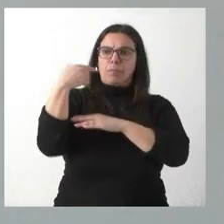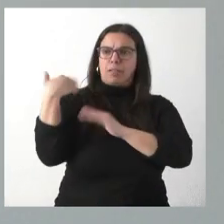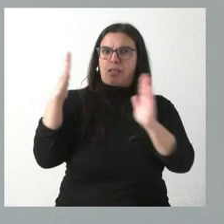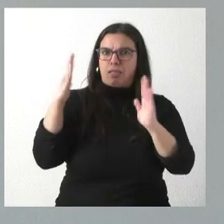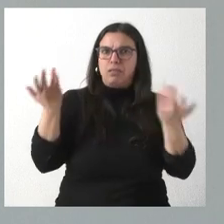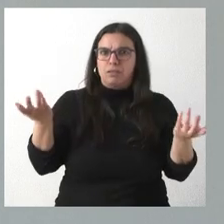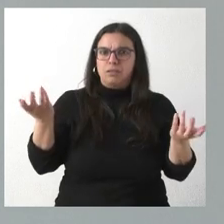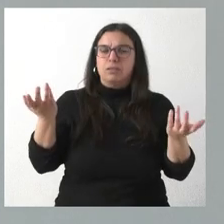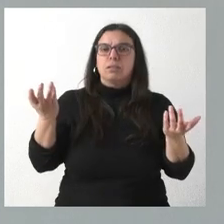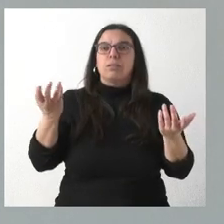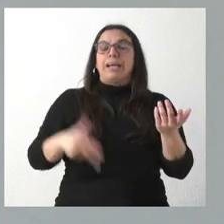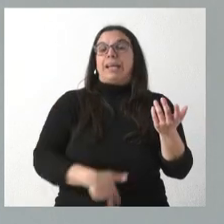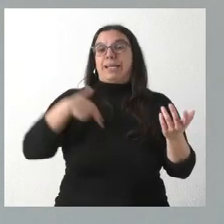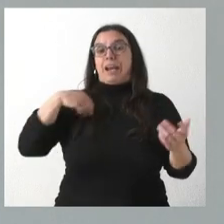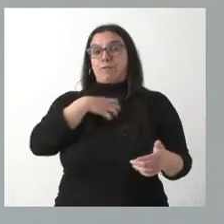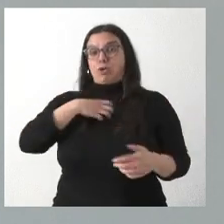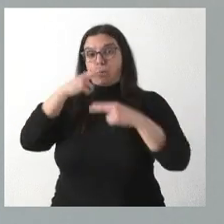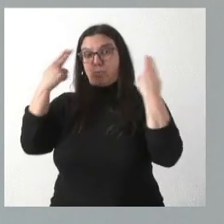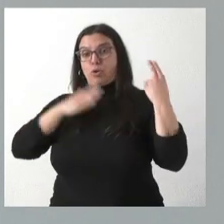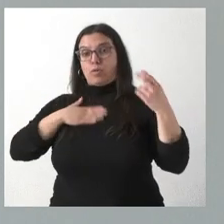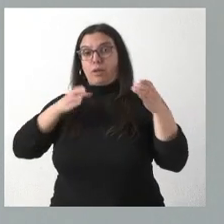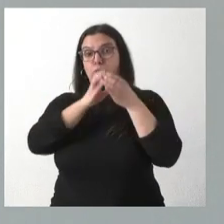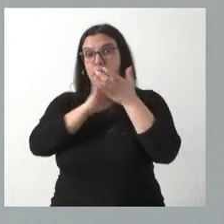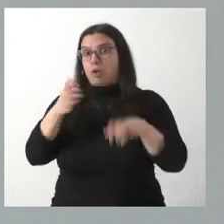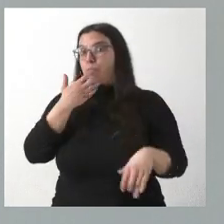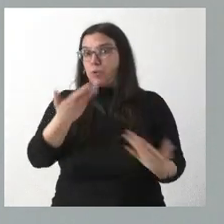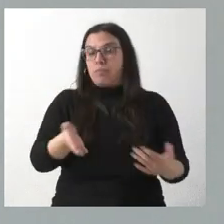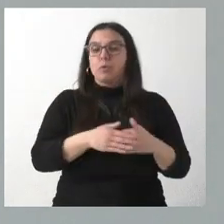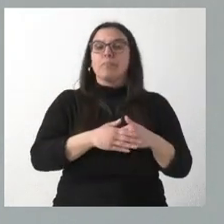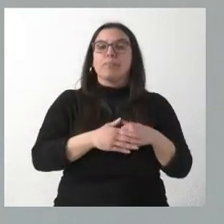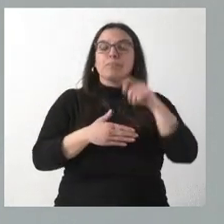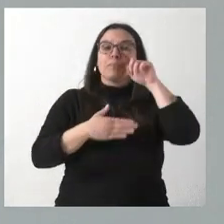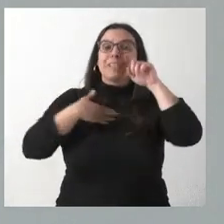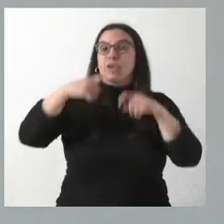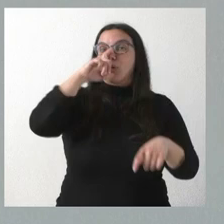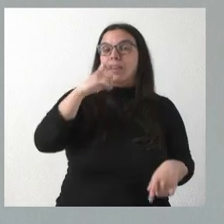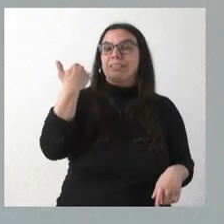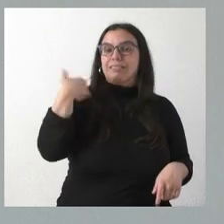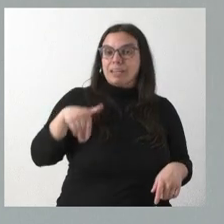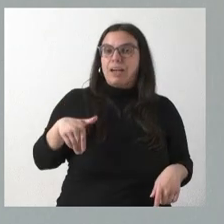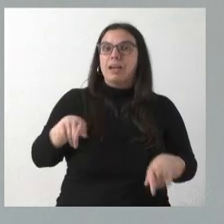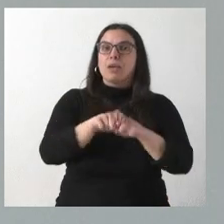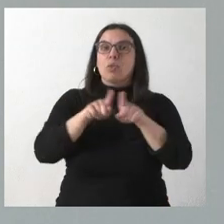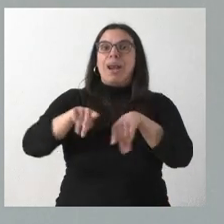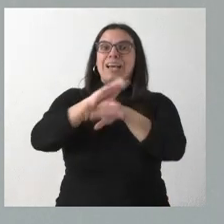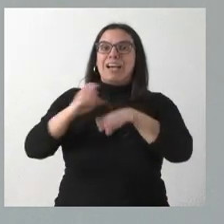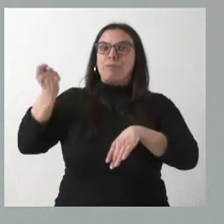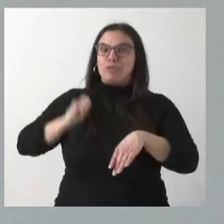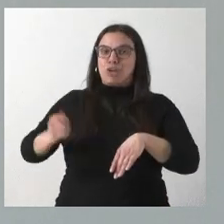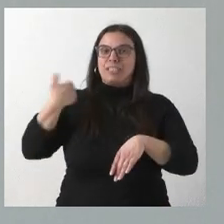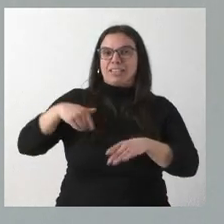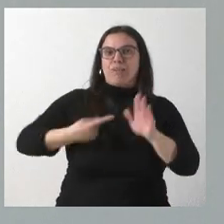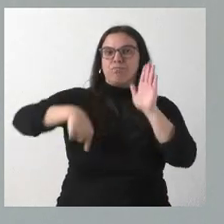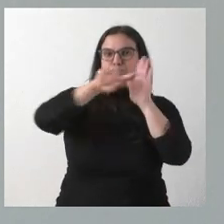al conjunto de los empleados públicos de la Junta de Castilla y León. Quiero recordarles que ya abordamos la carrera profesional en nuestra comunidad autónoma.